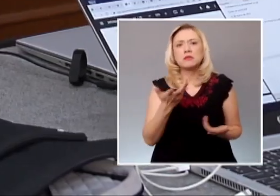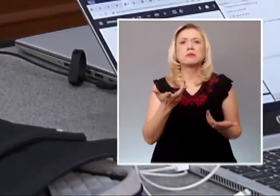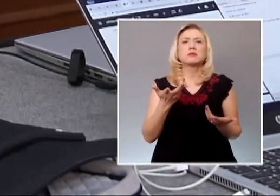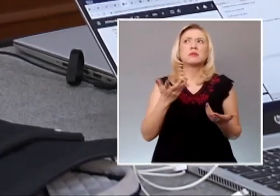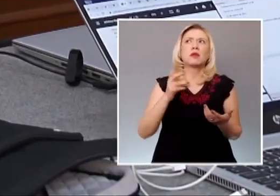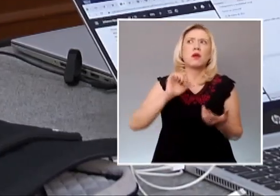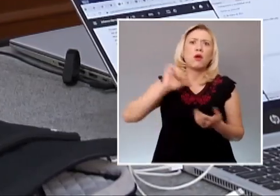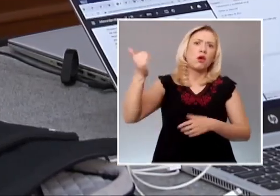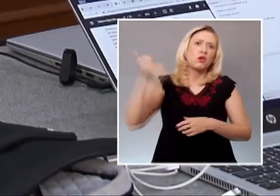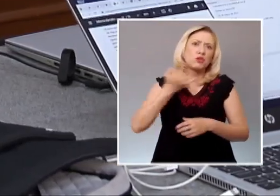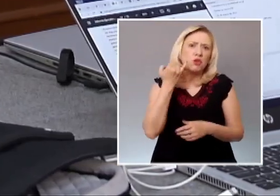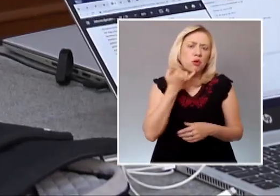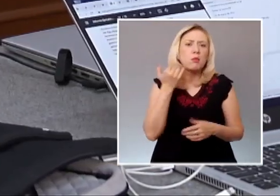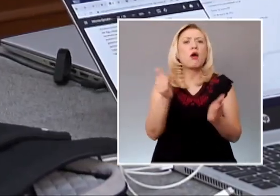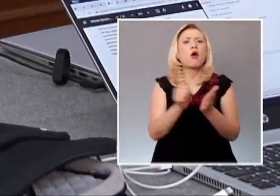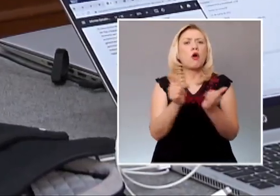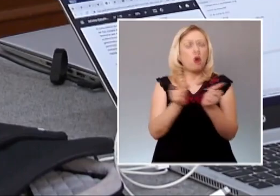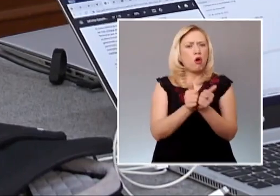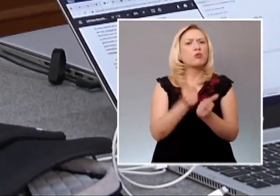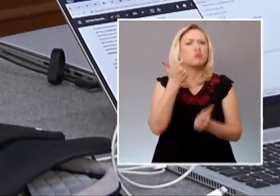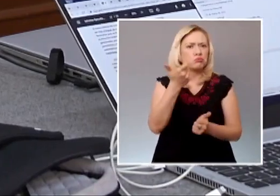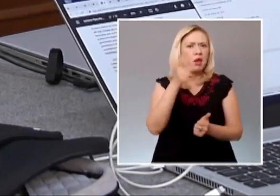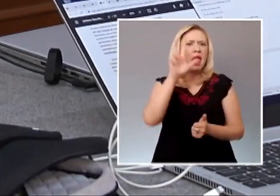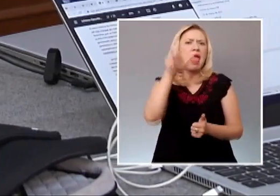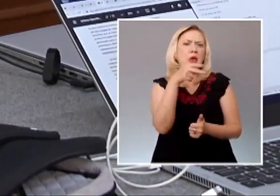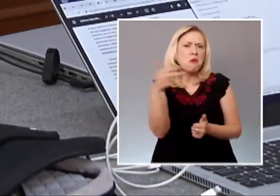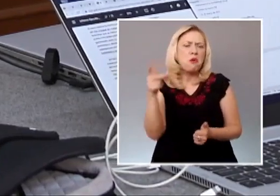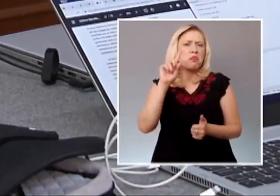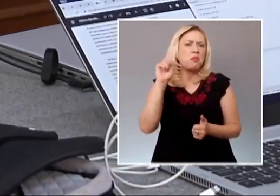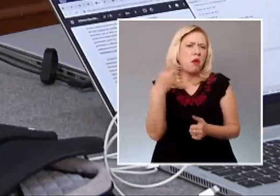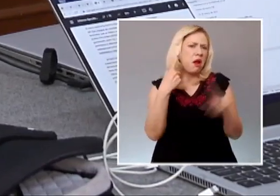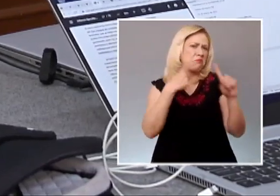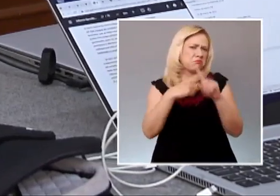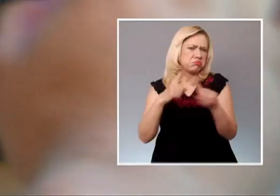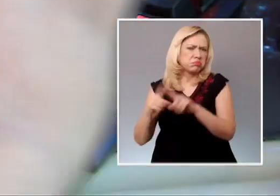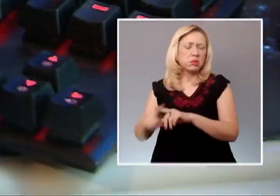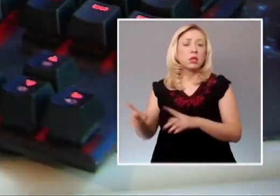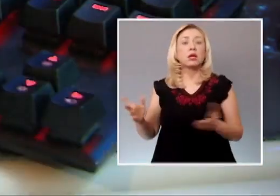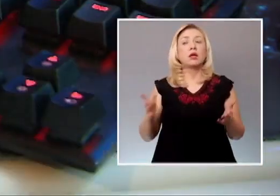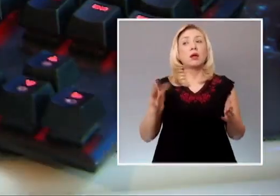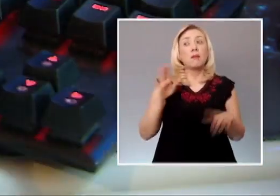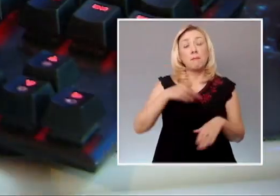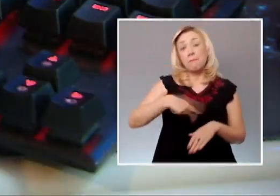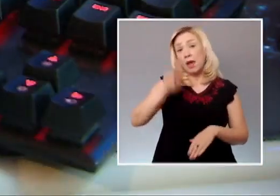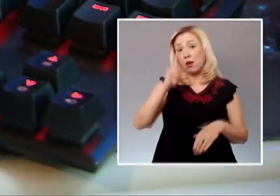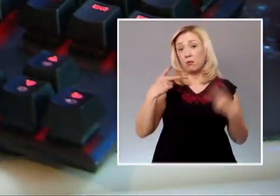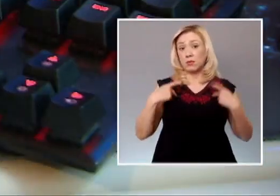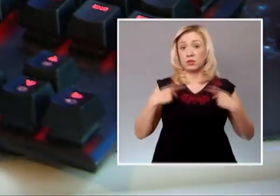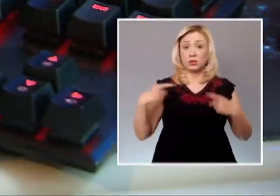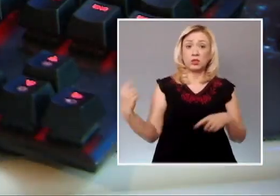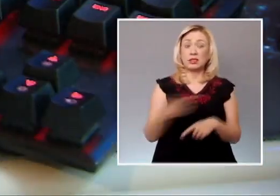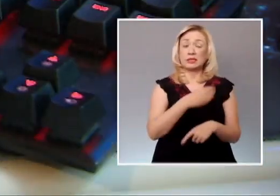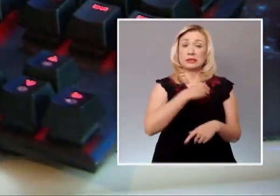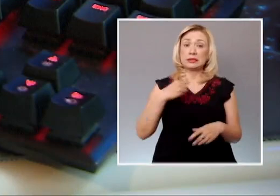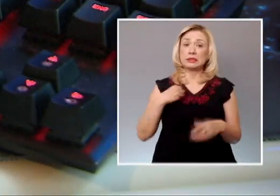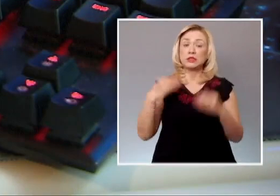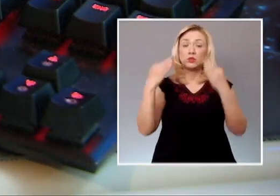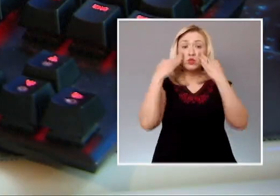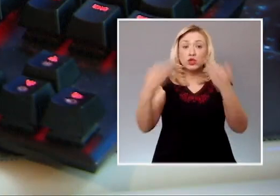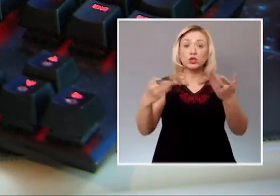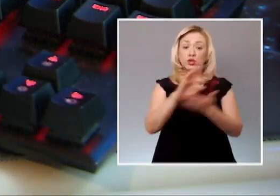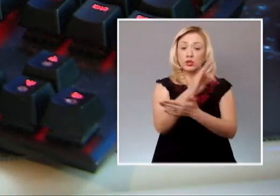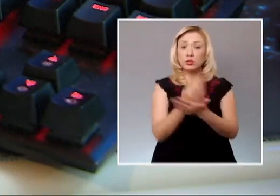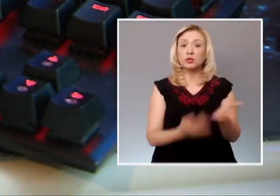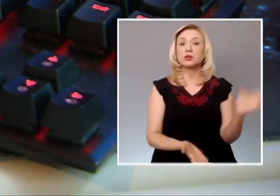extranjera. Pero el marco normativo obliga al contribuyente a llevar los registros y asientos contables